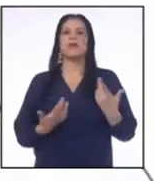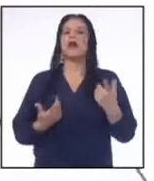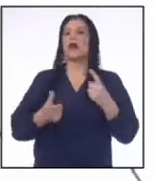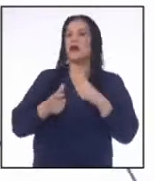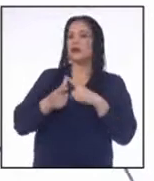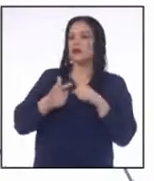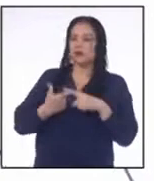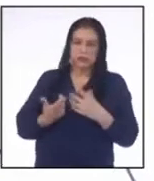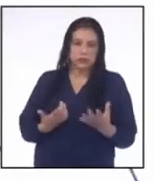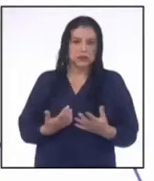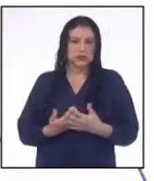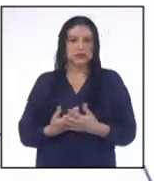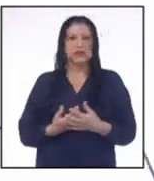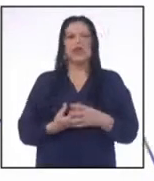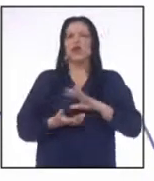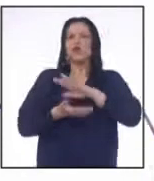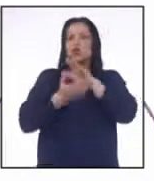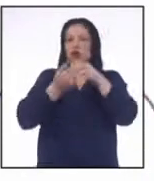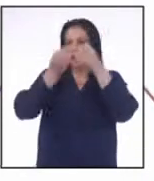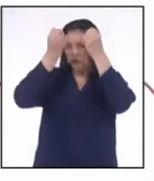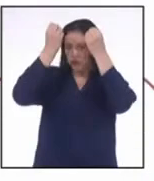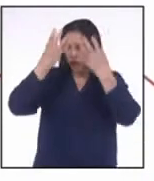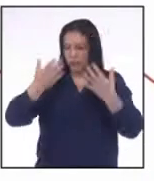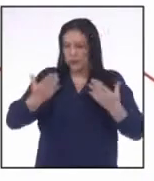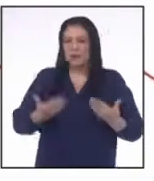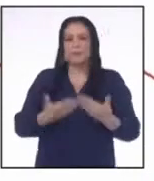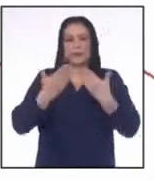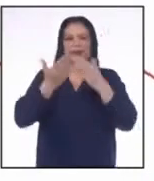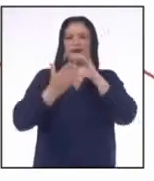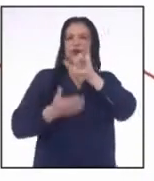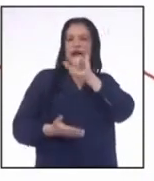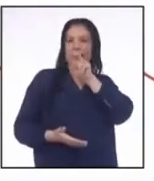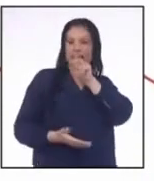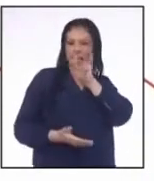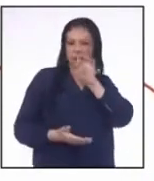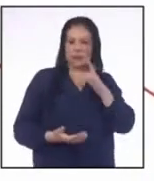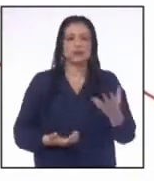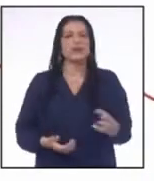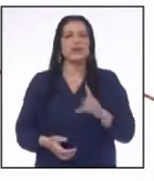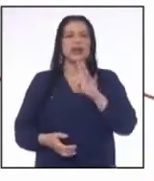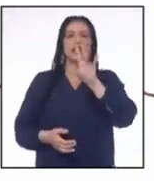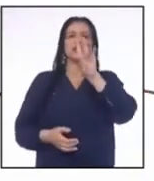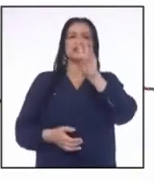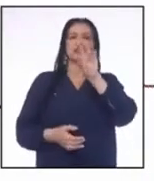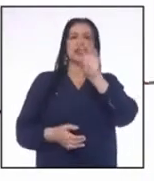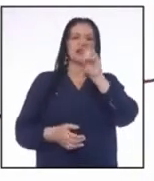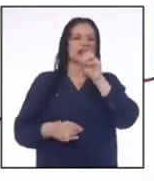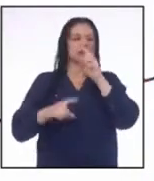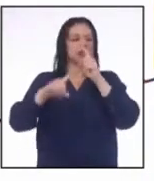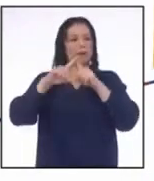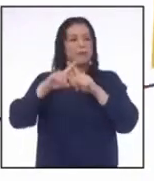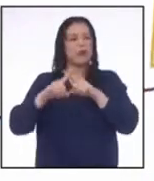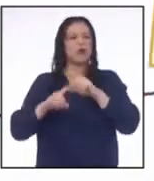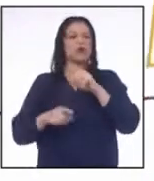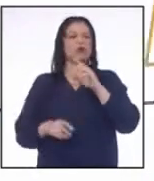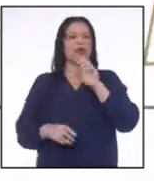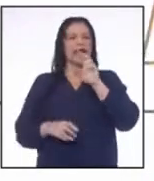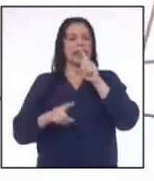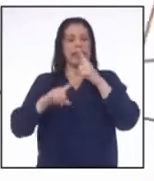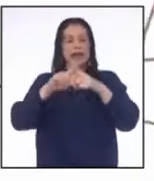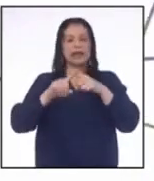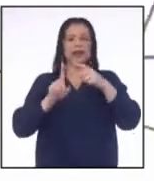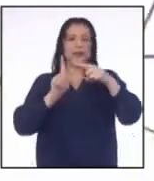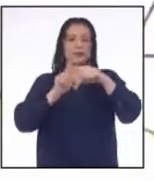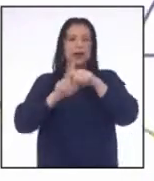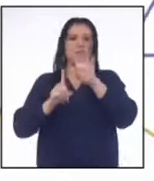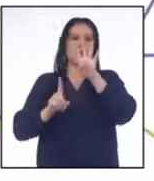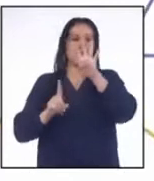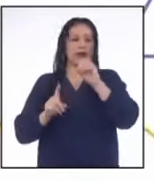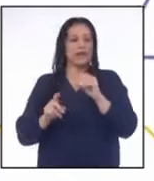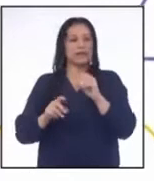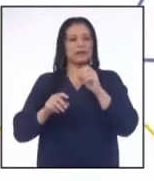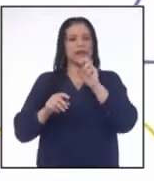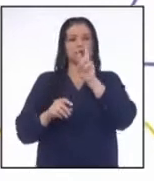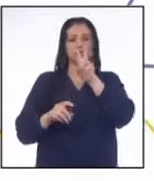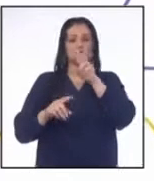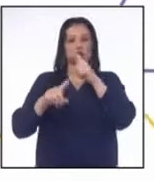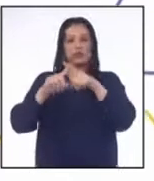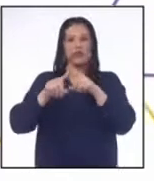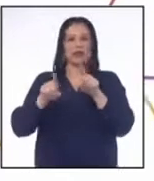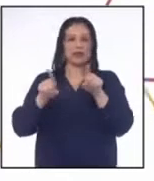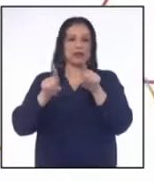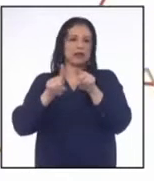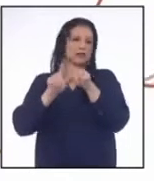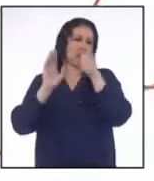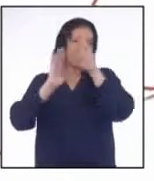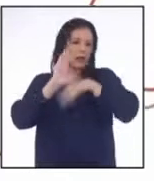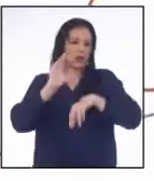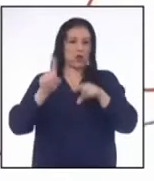Entonces según los datos planteo la inequación 70 por X más 40 por 2X es menor o igual a 30.000